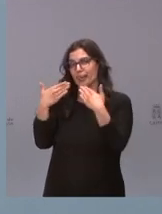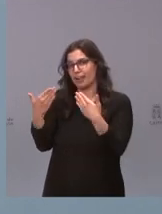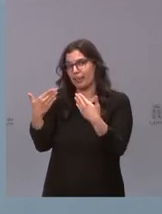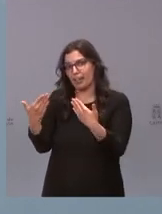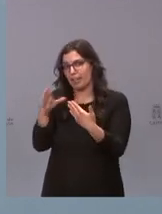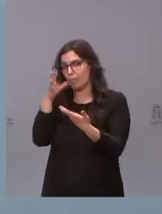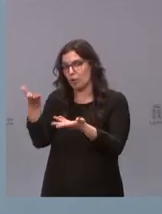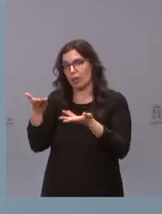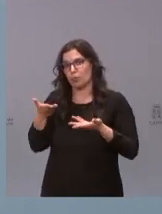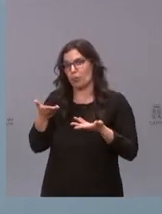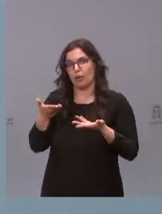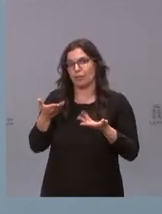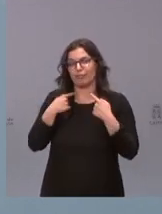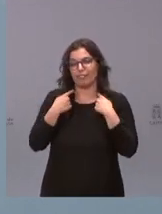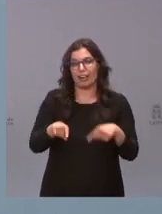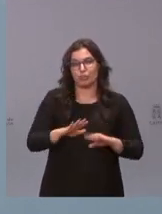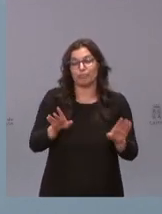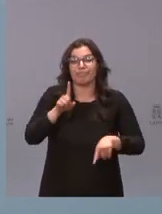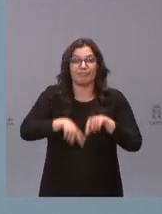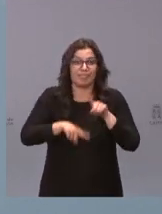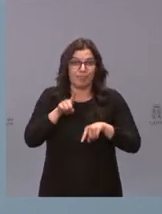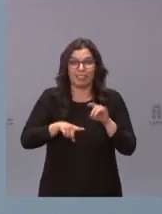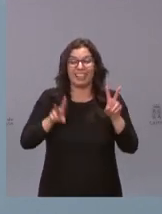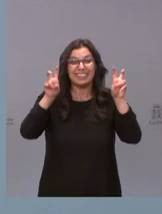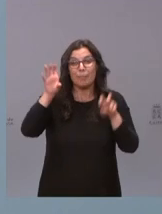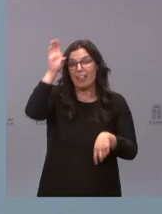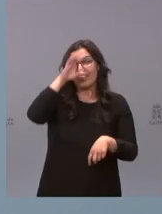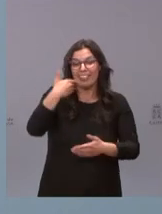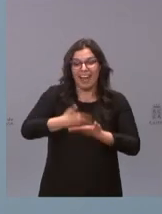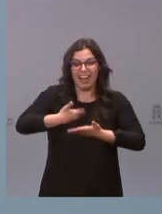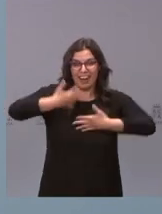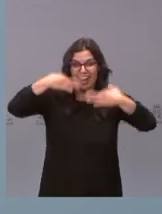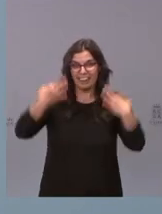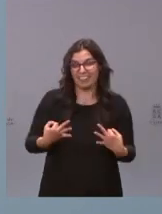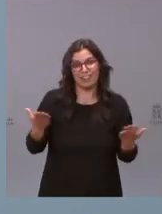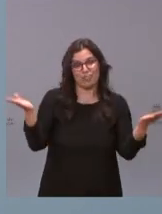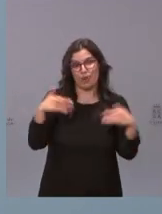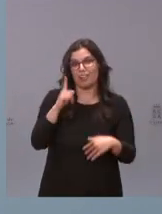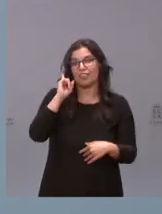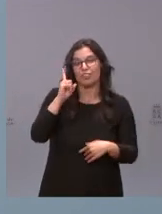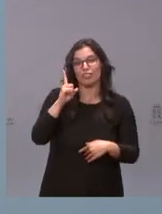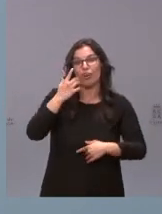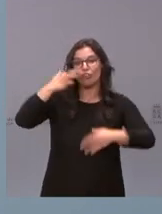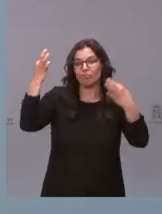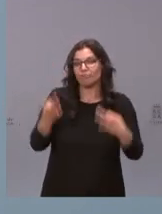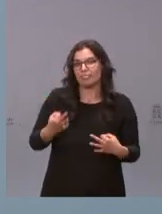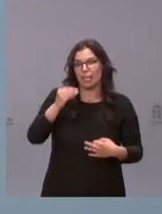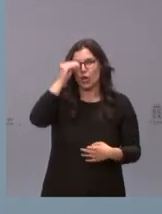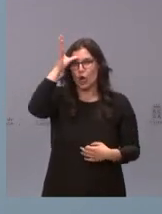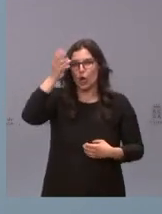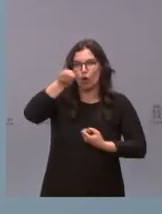por tu ayuda pero hemos fracasado en ciencia no hay garantías la única garantía es la del conocimiento